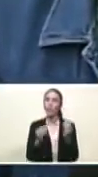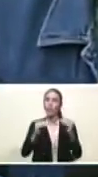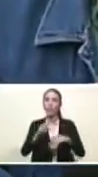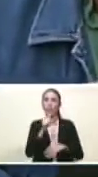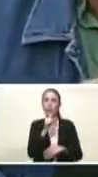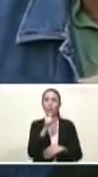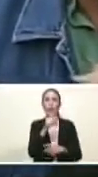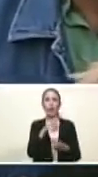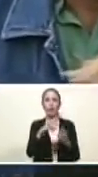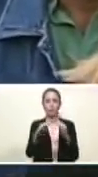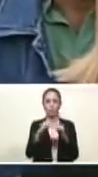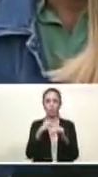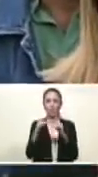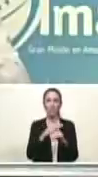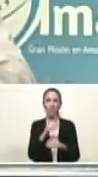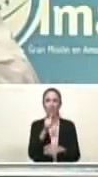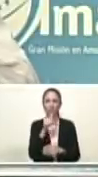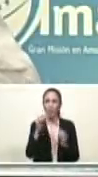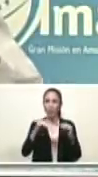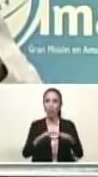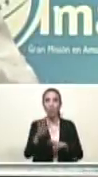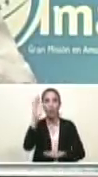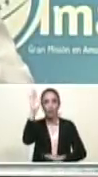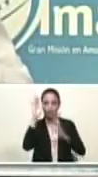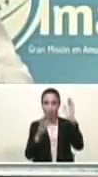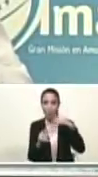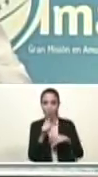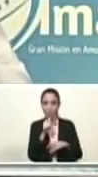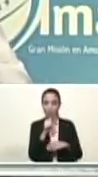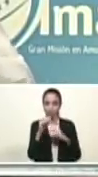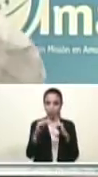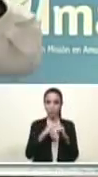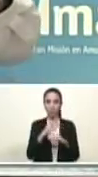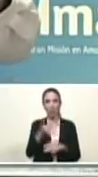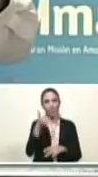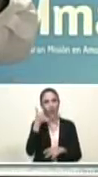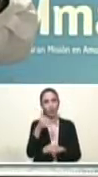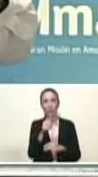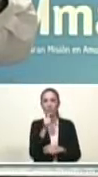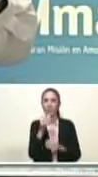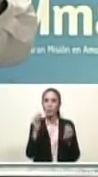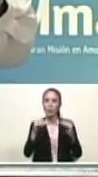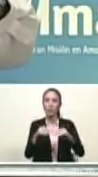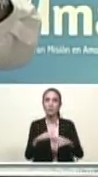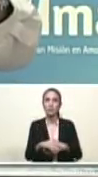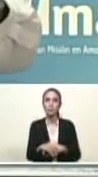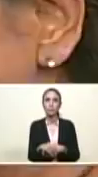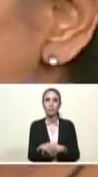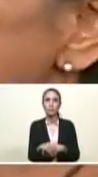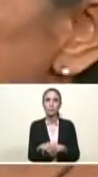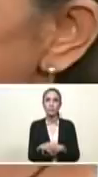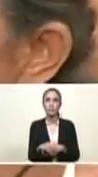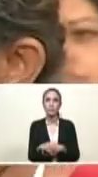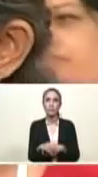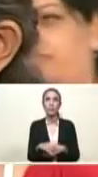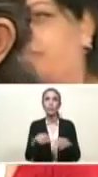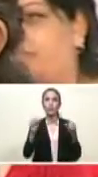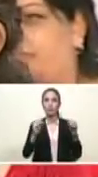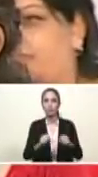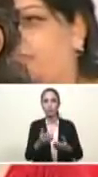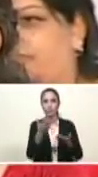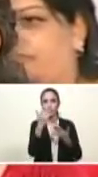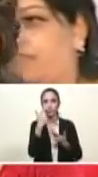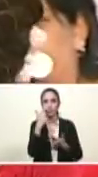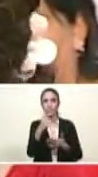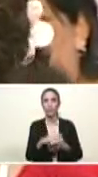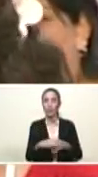presentes? Levante la mano a quien le llegó a su celular el mensaje. ¿Te acaba de llegar? Bueno, te